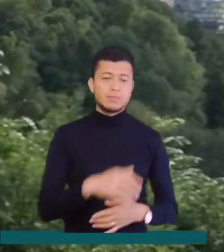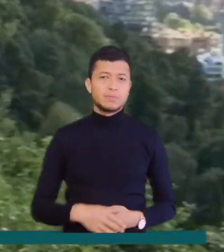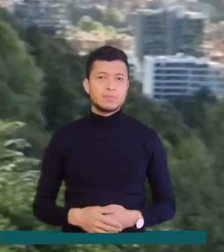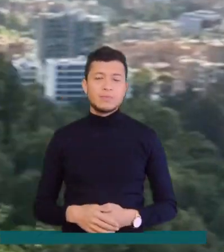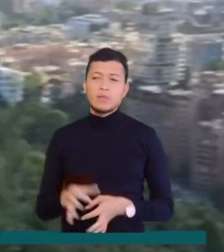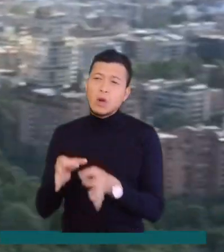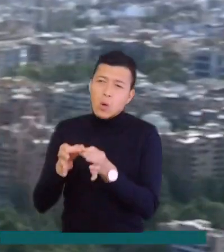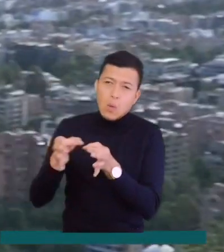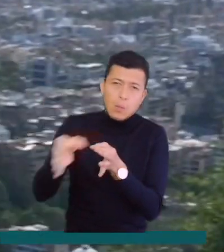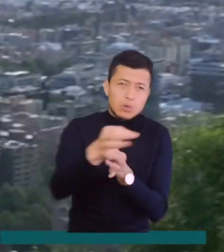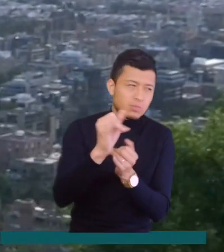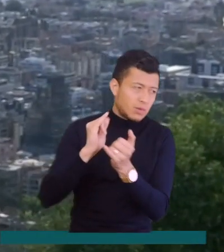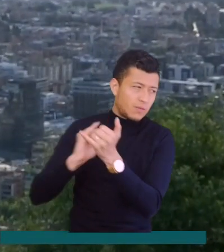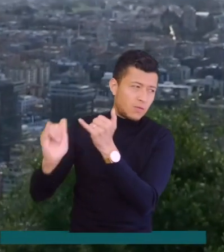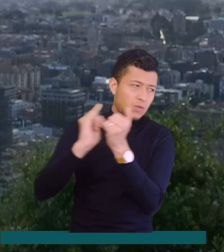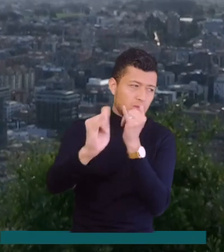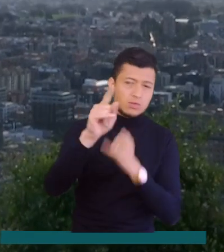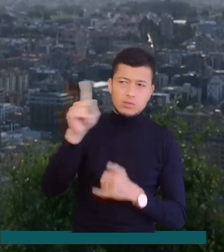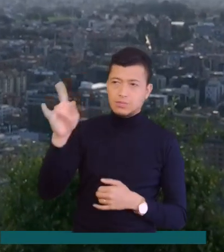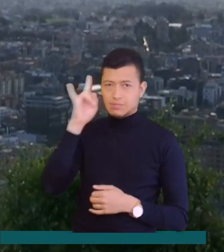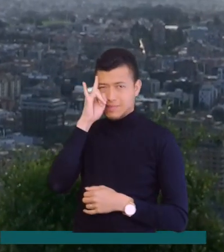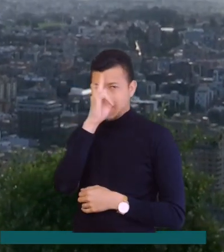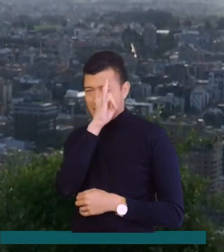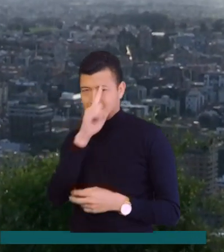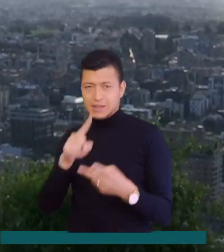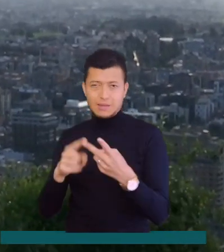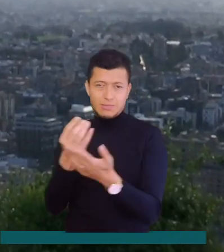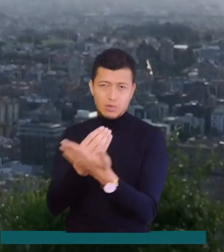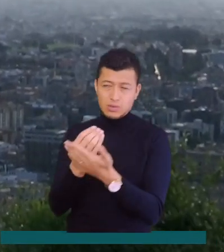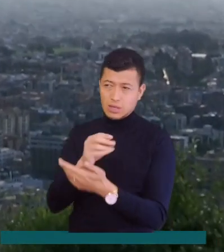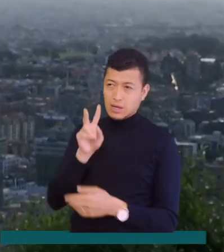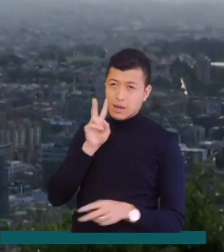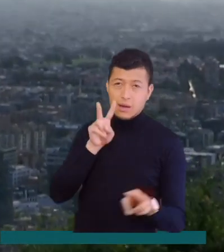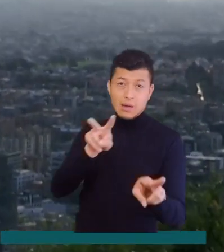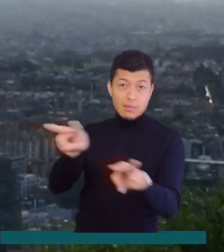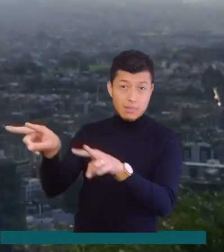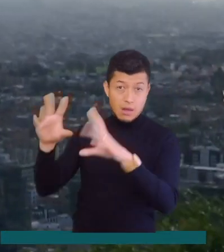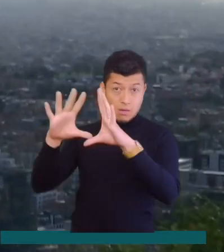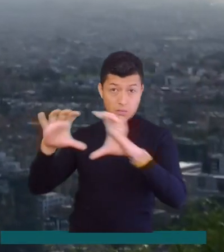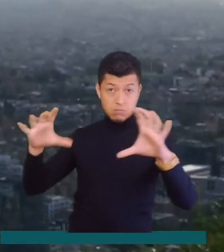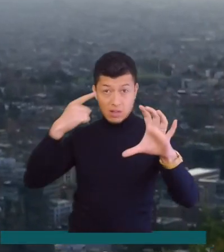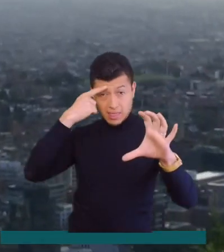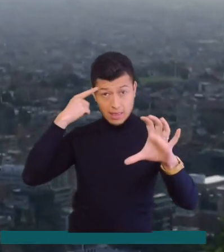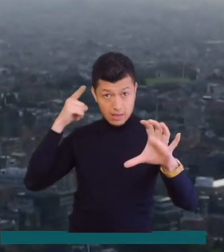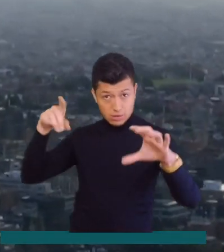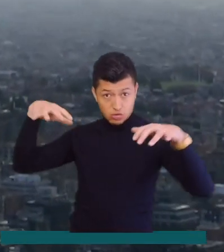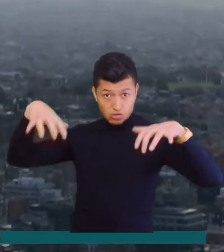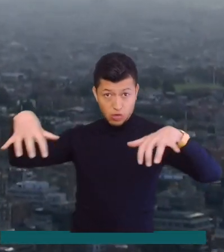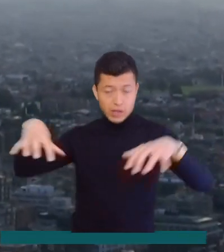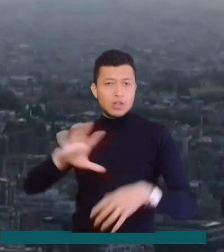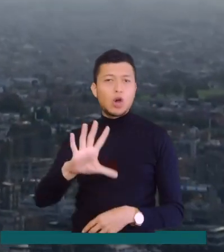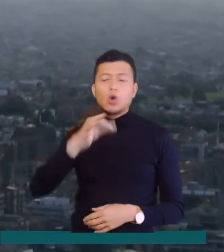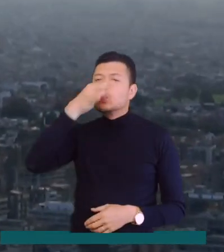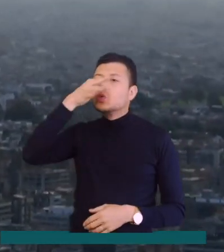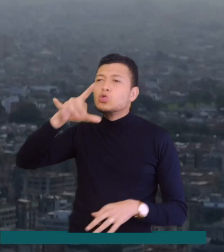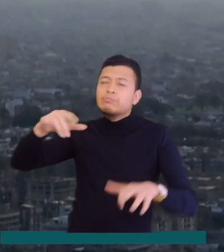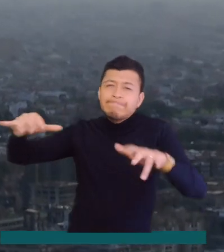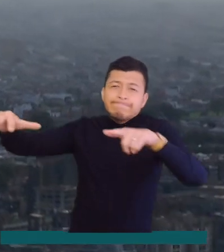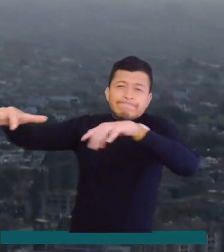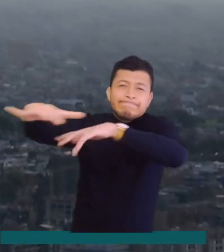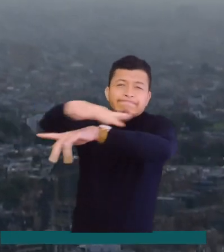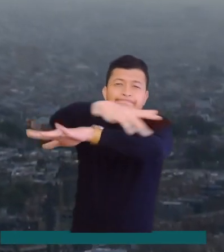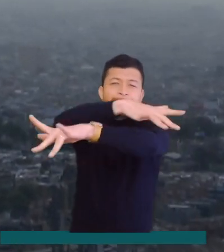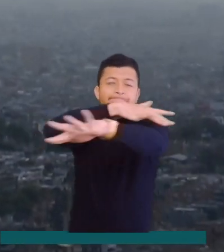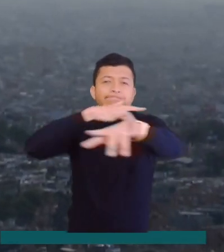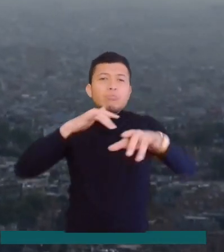occidente, los municipios de Madrid y Mosquera y lo que se ve no es una nube negra porque va a llover, es la contaminación